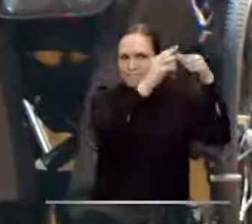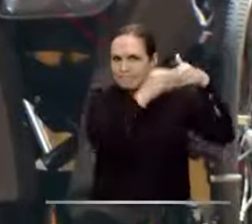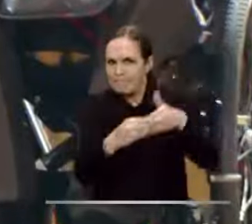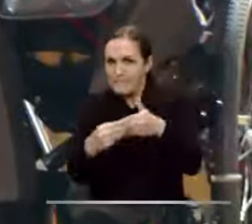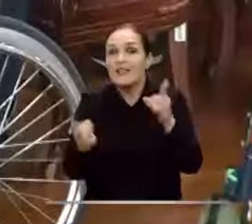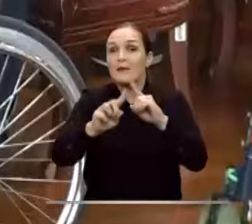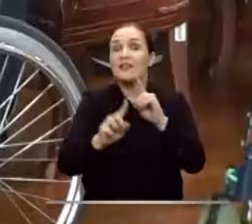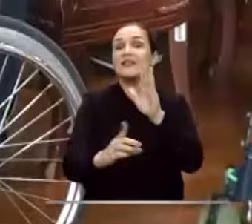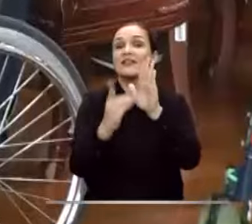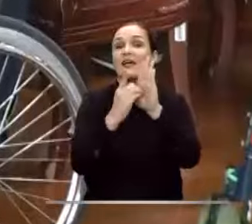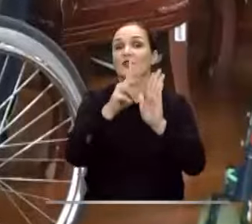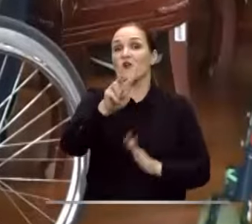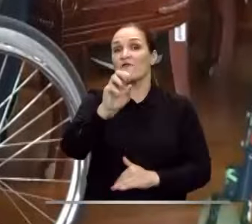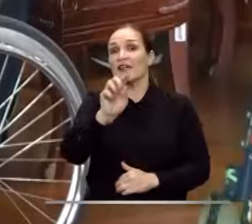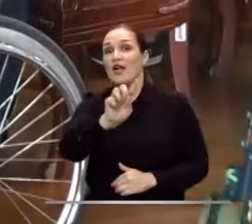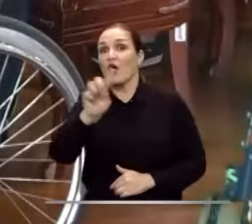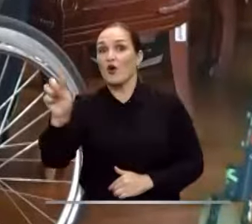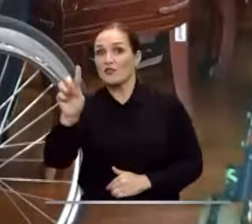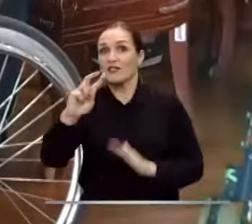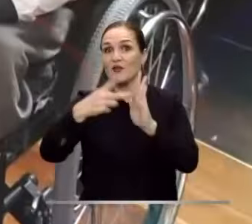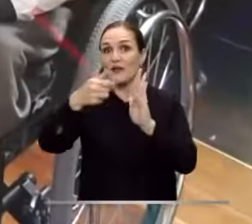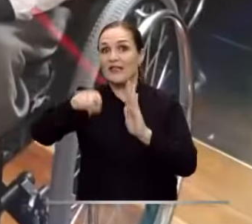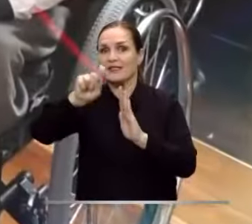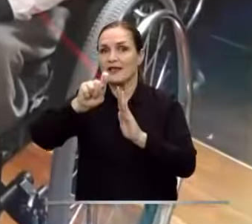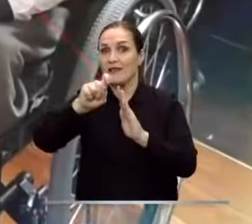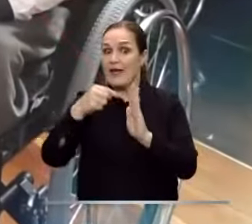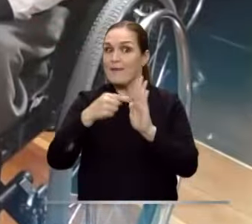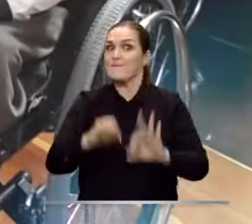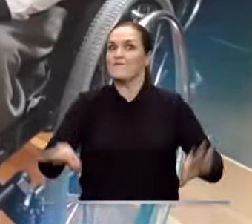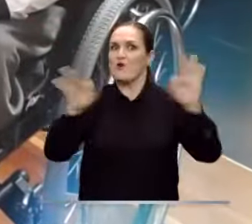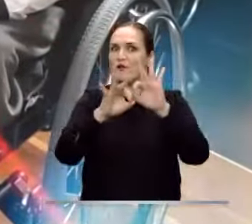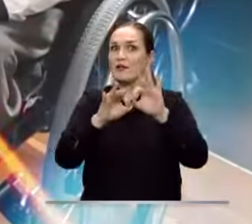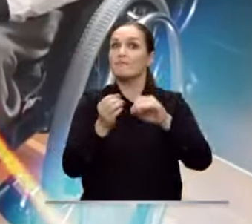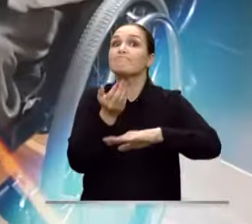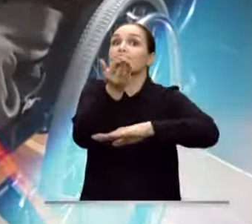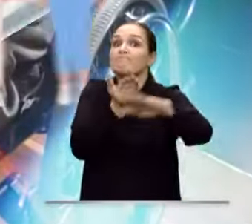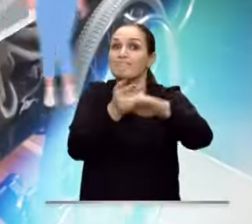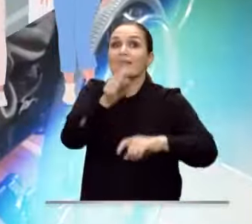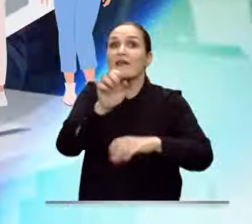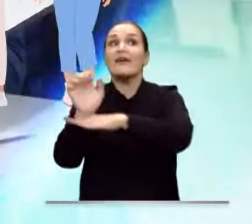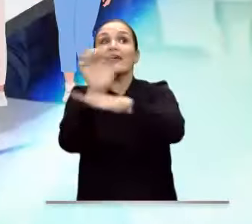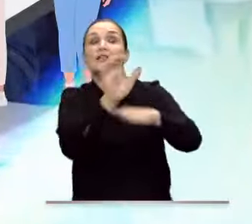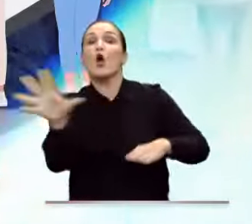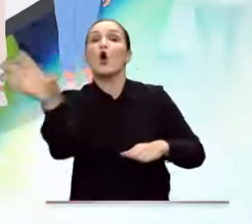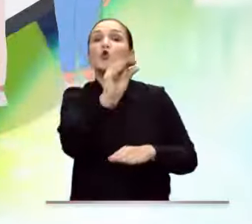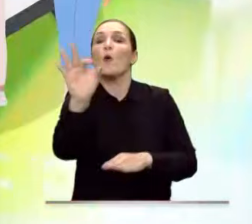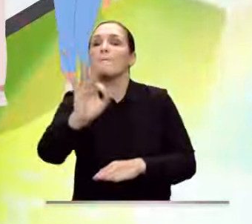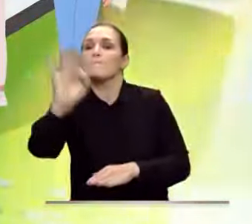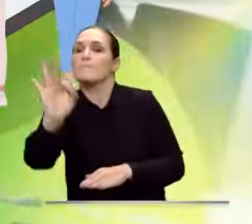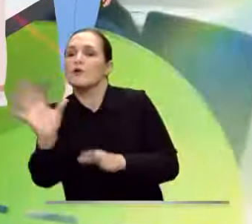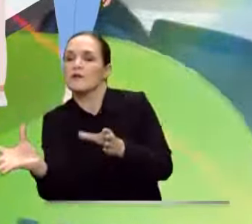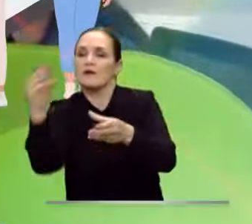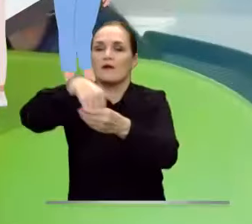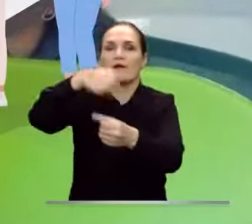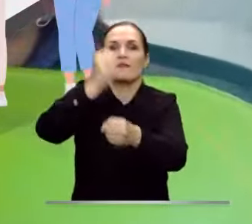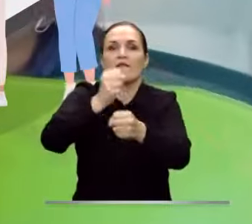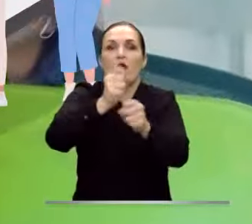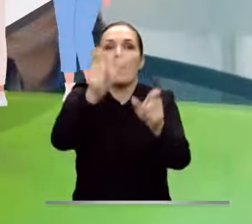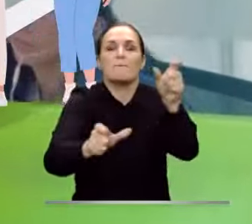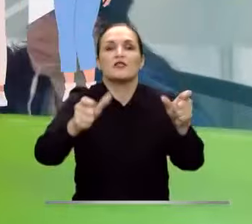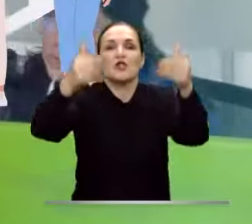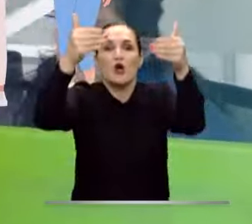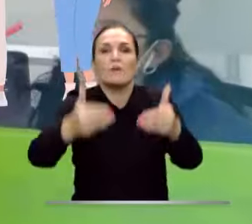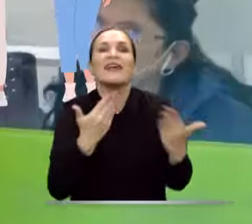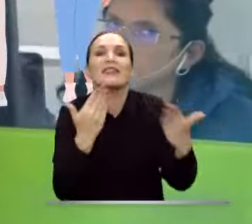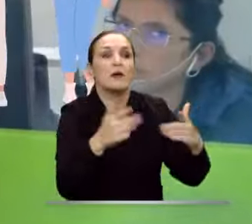Y ojo a esto, clave para exigir. El Decreto 2011 de 2017 menciona que debe existir un porcentaje de personas vinculadas